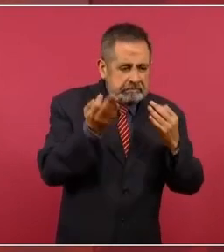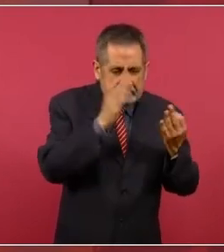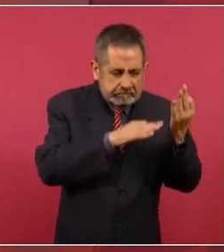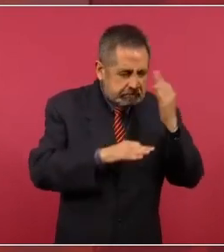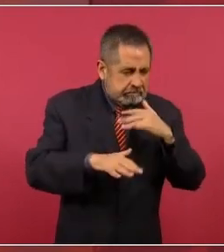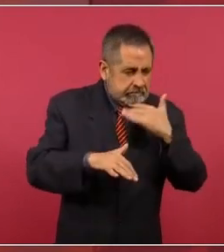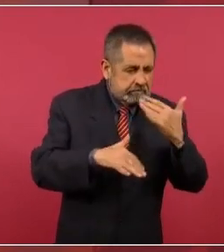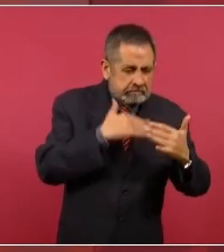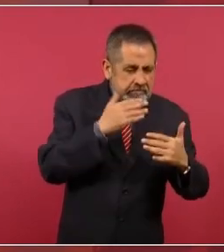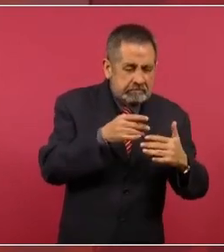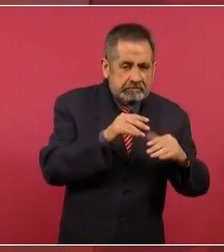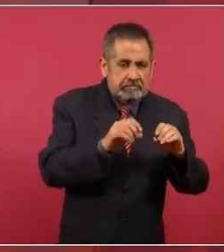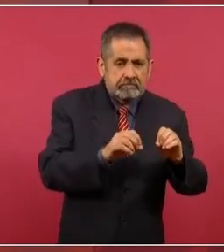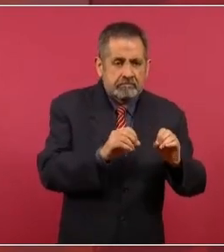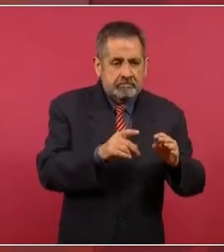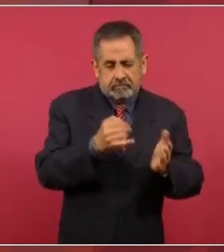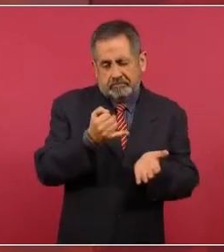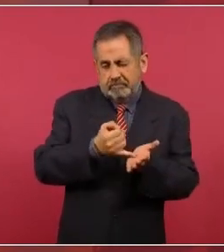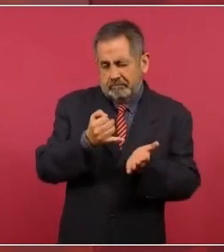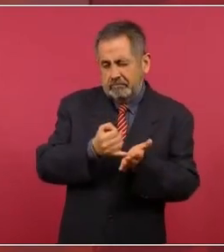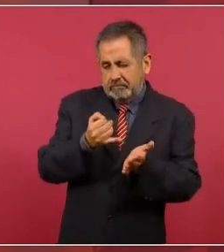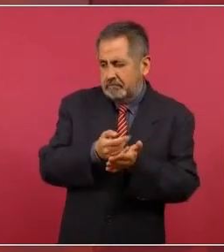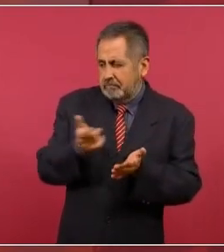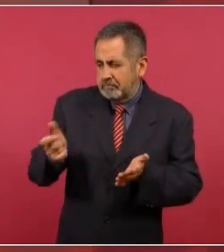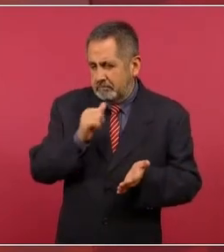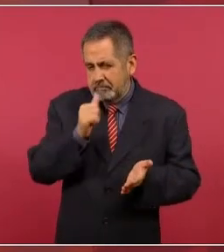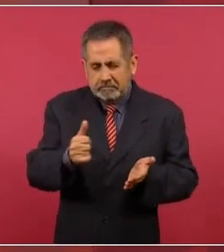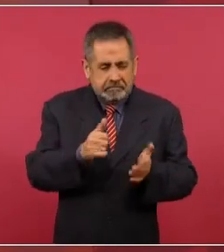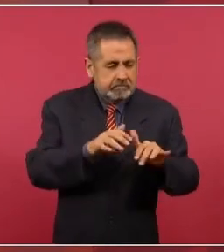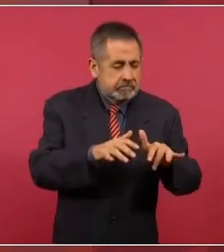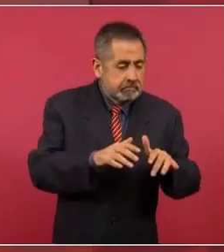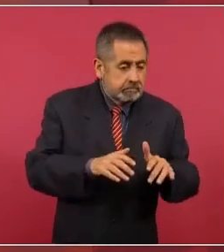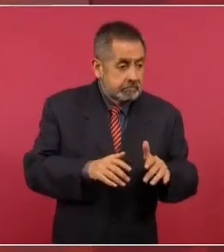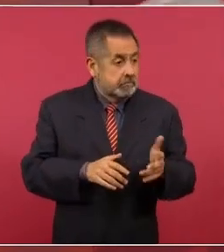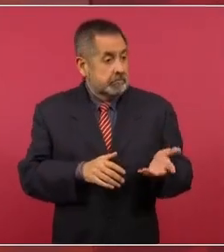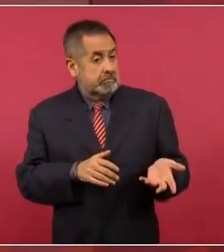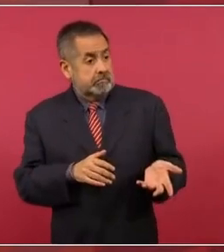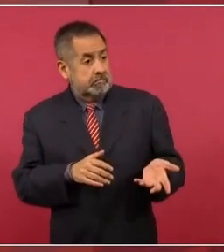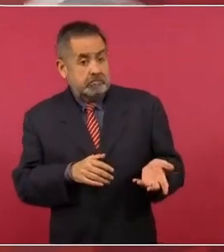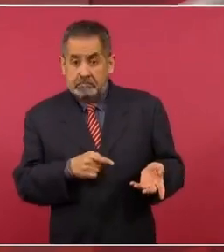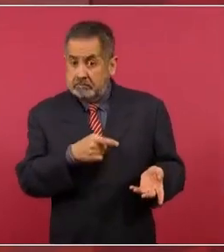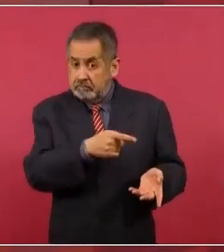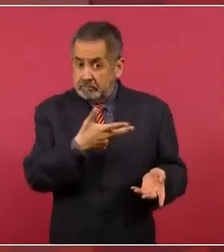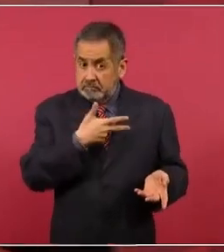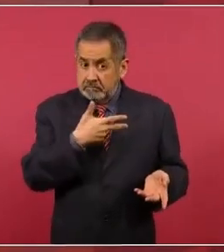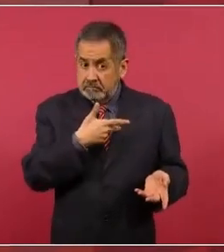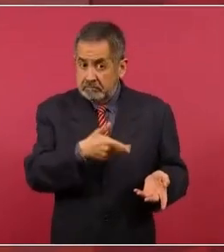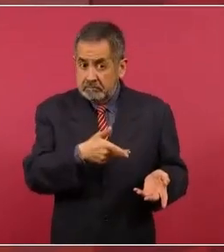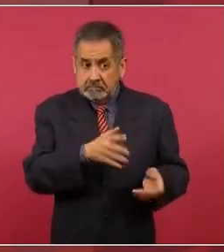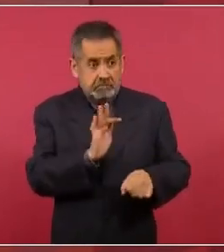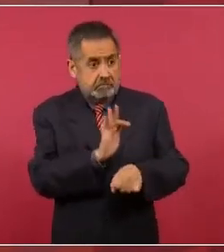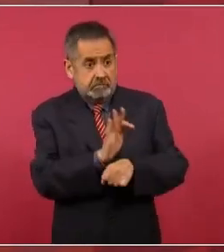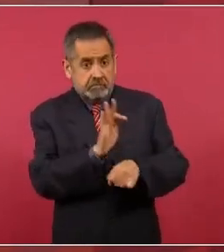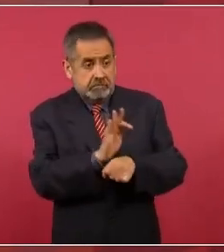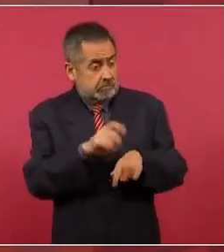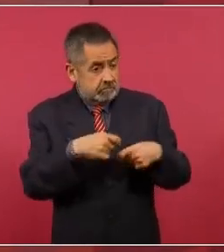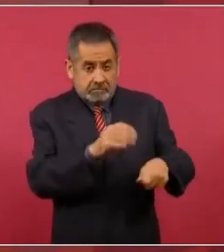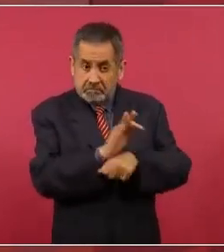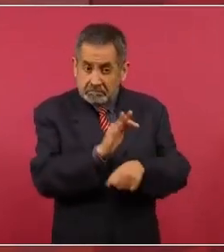en lo fiscal tiene protección?